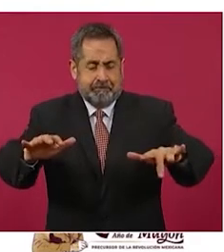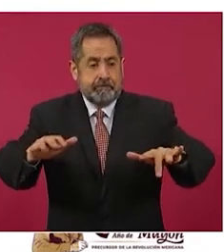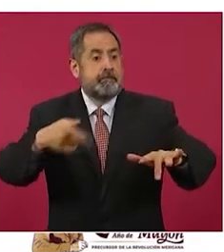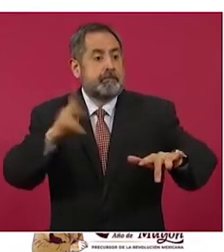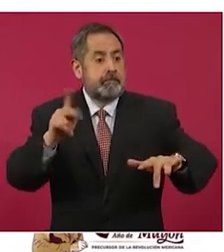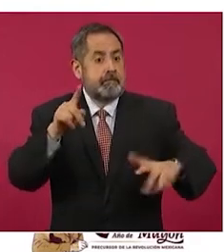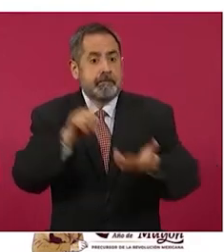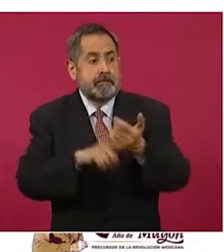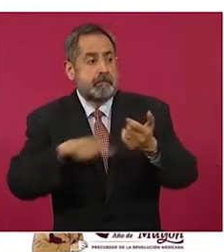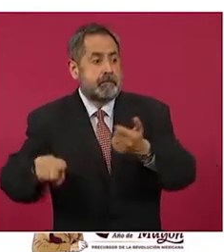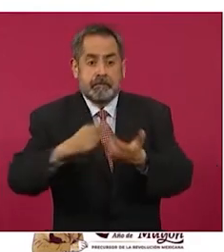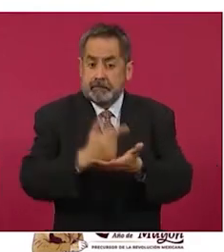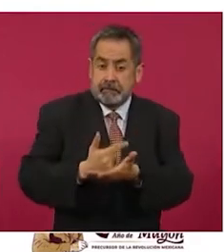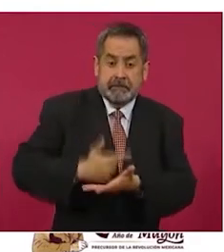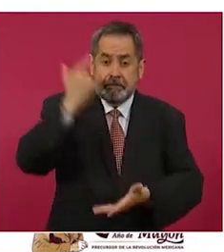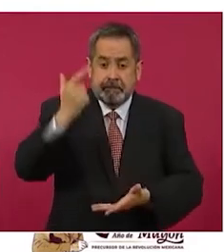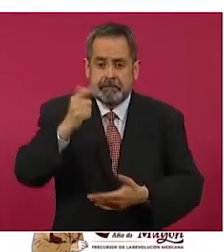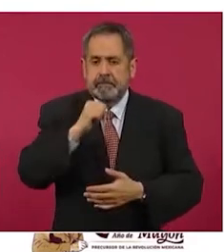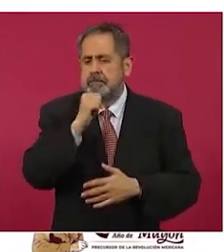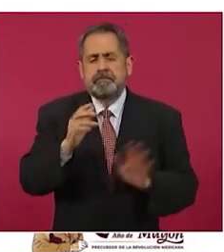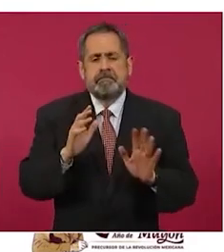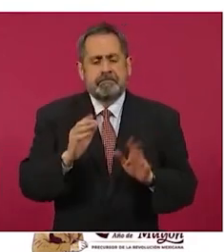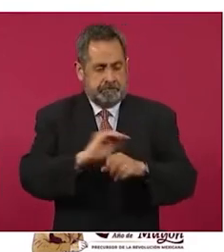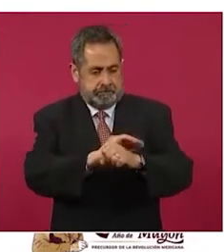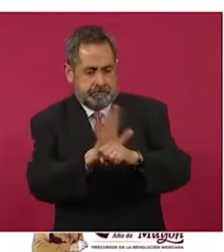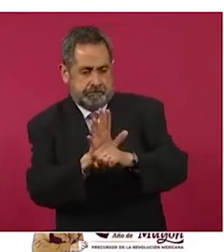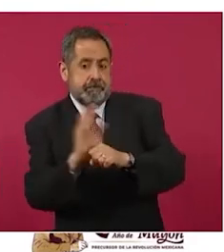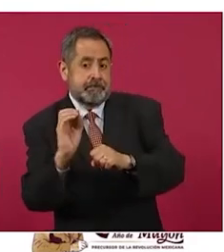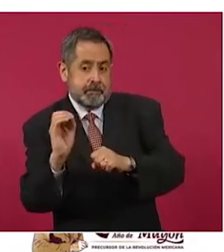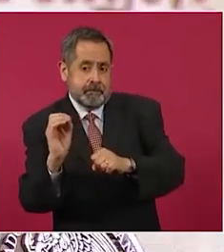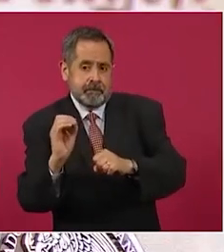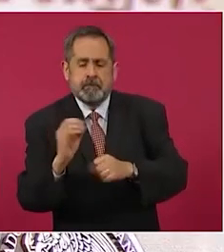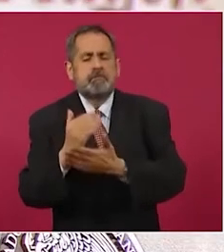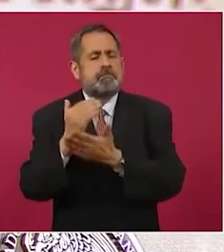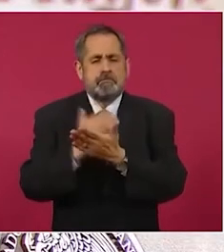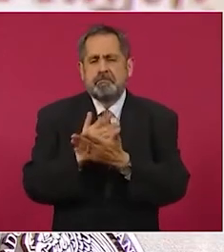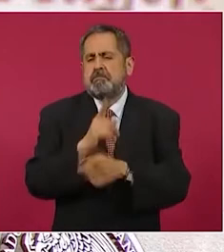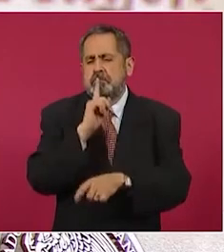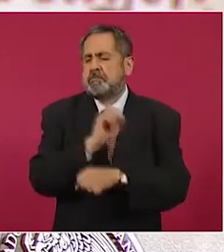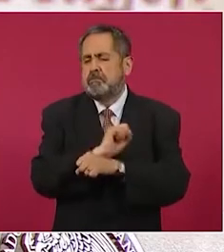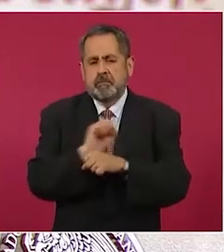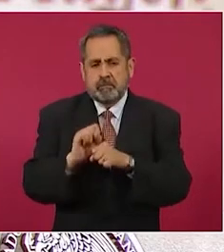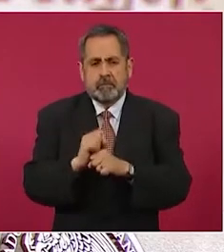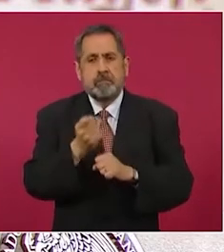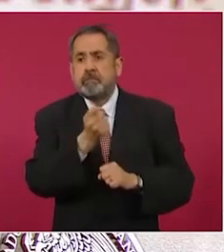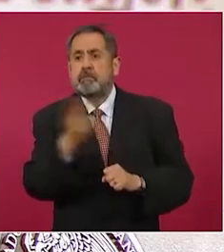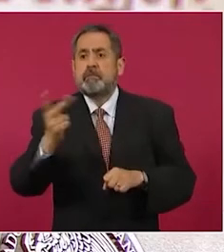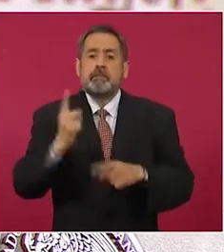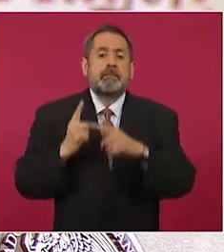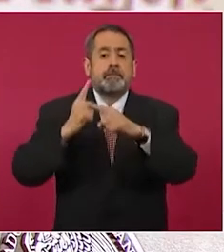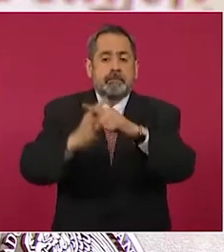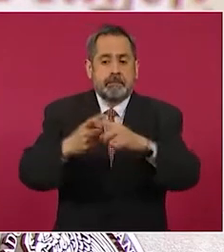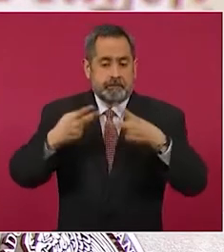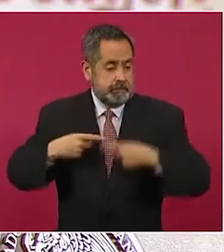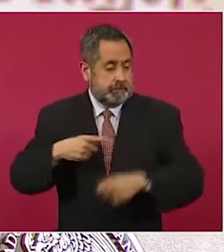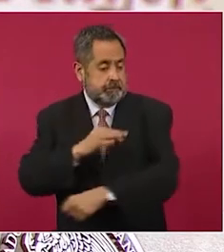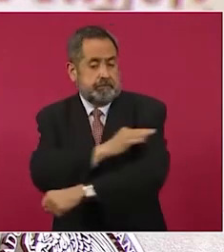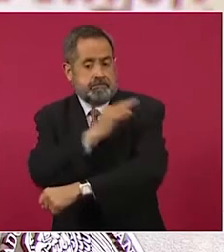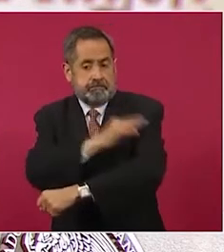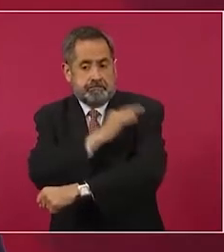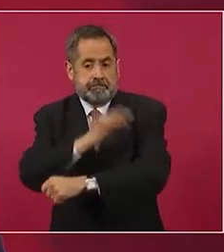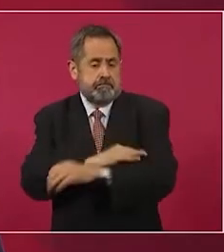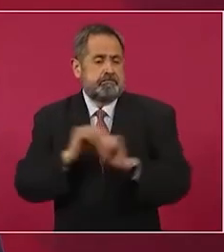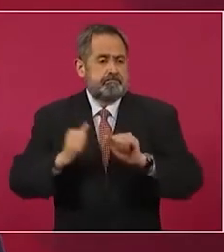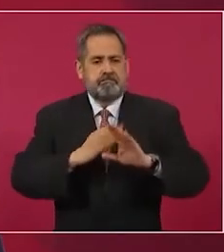casos de gravedad. Esto sumado a una alta proporción de personas que han sido vacunadas, desde luego permite